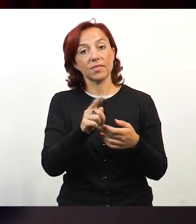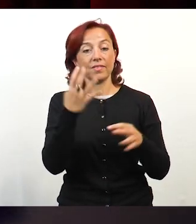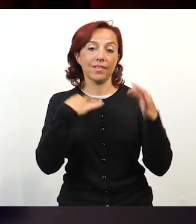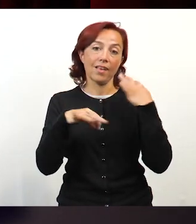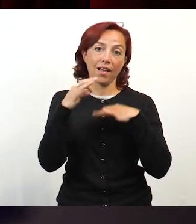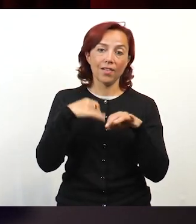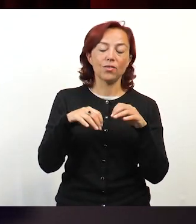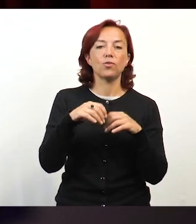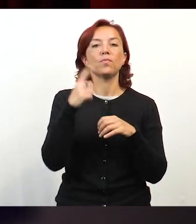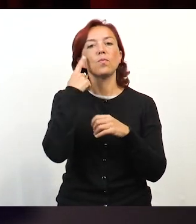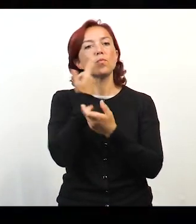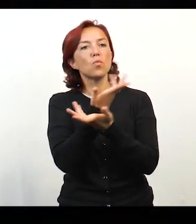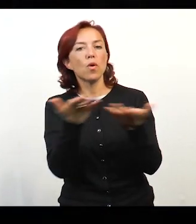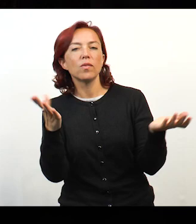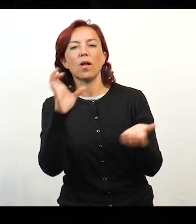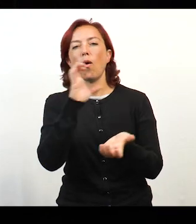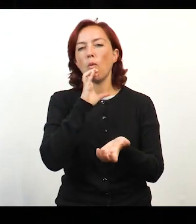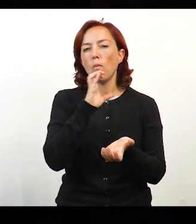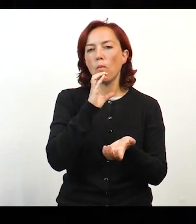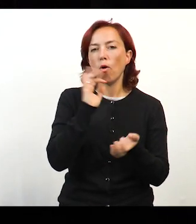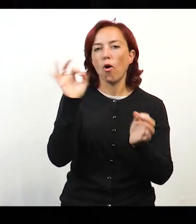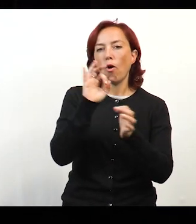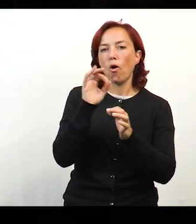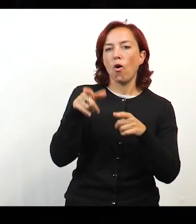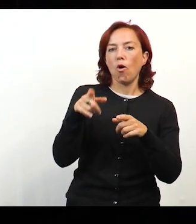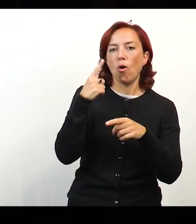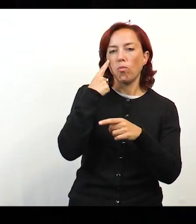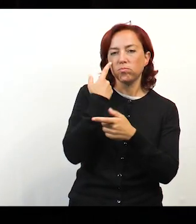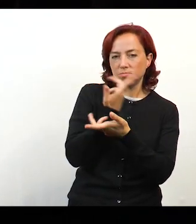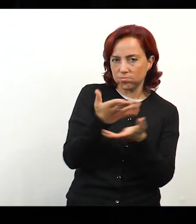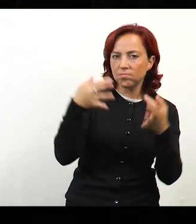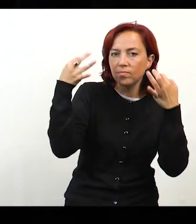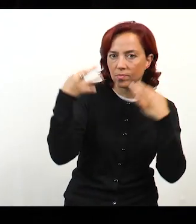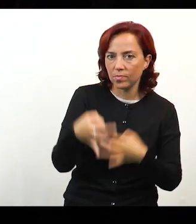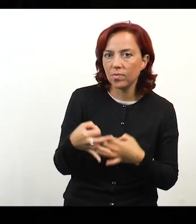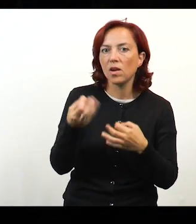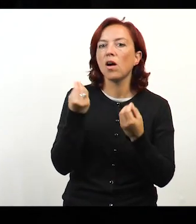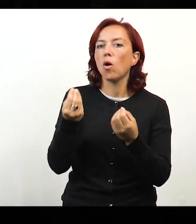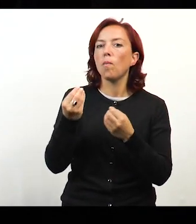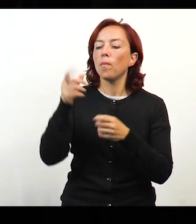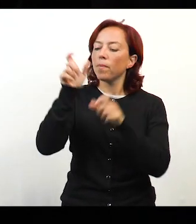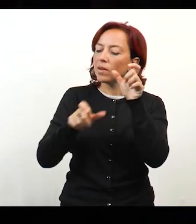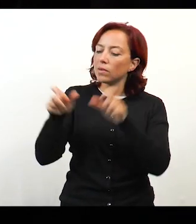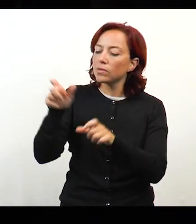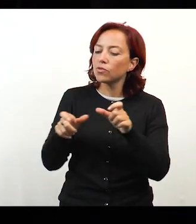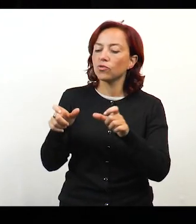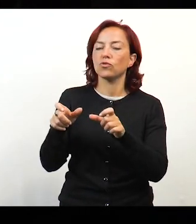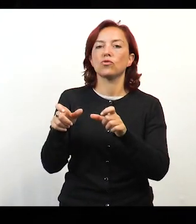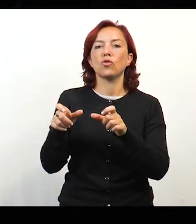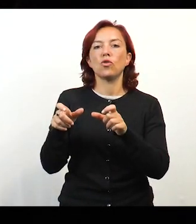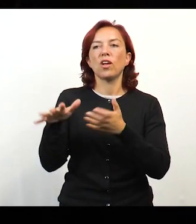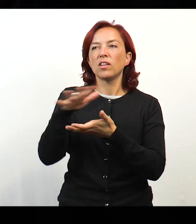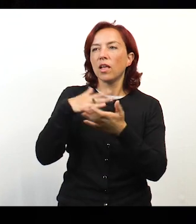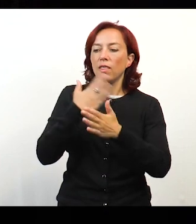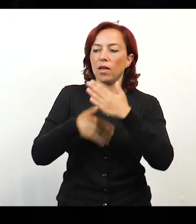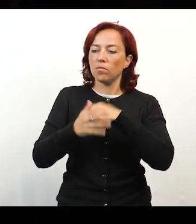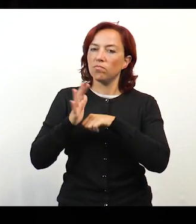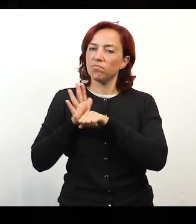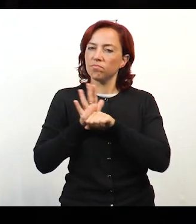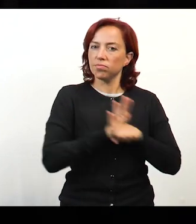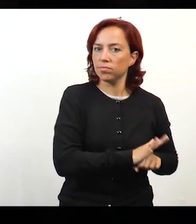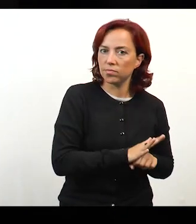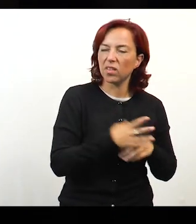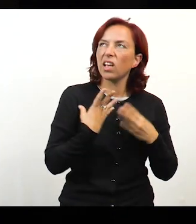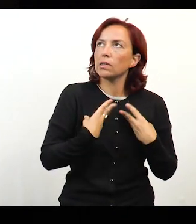pone en escena con humor e ironía algunas de las múltiples formas de discriminación, subordinación y opresión que viven todas aquellas